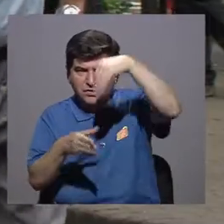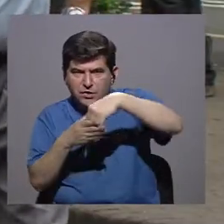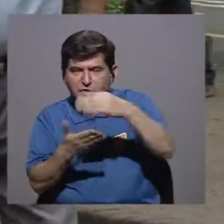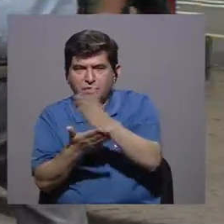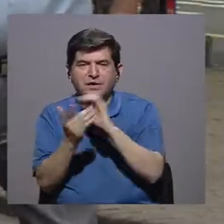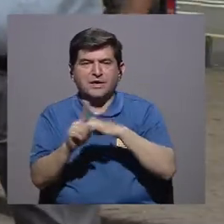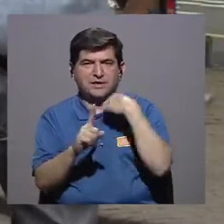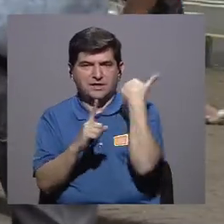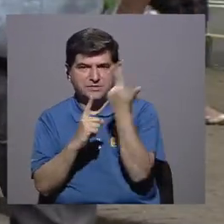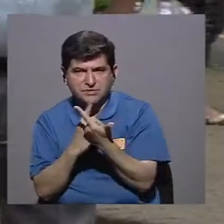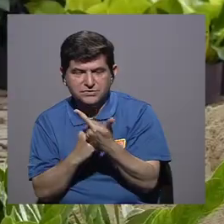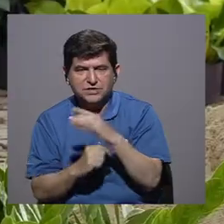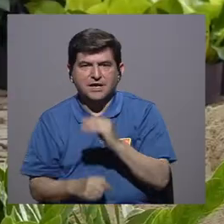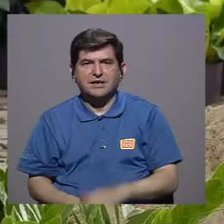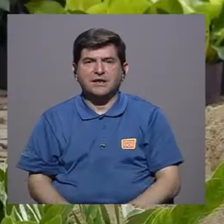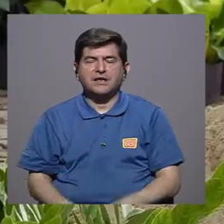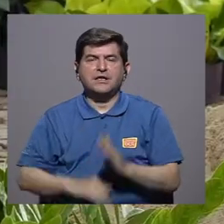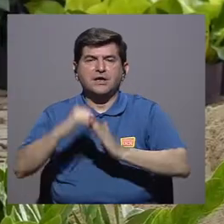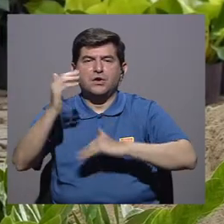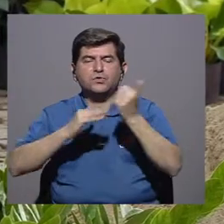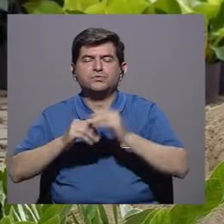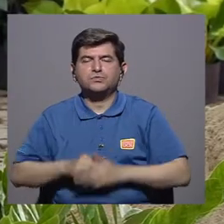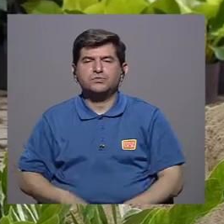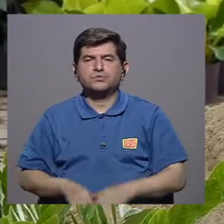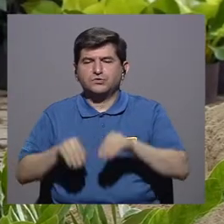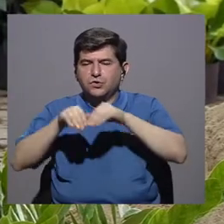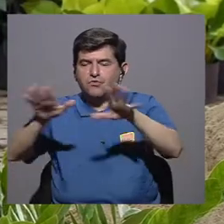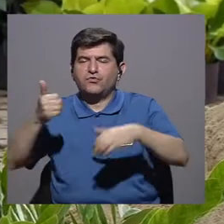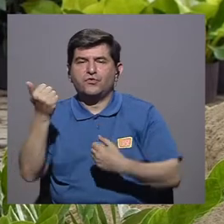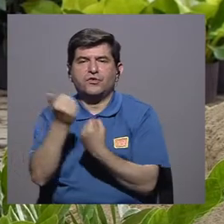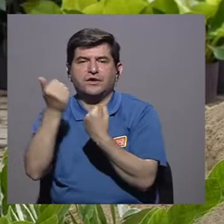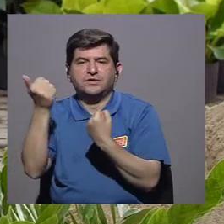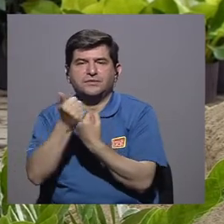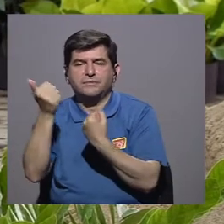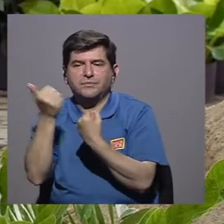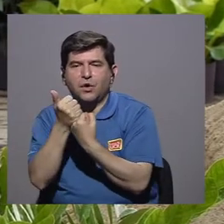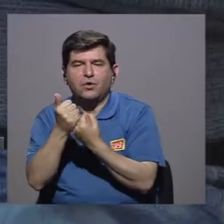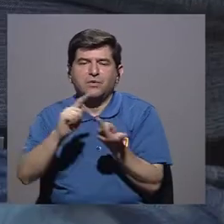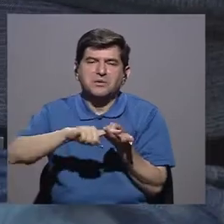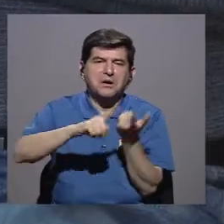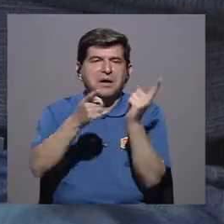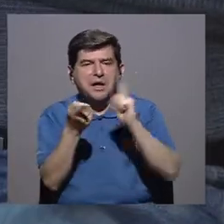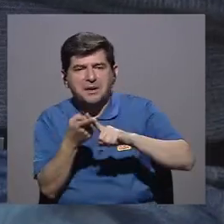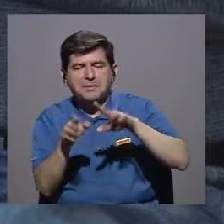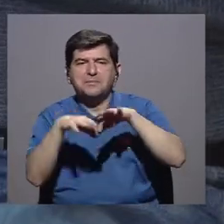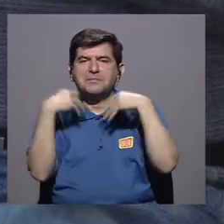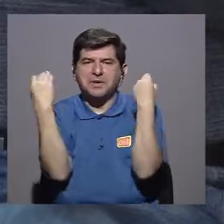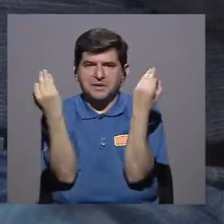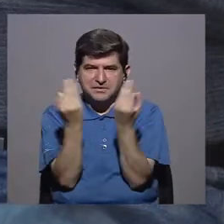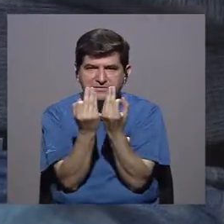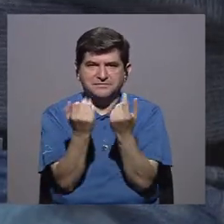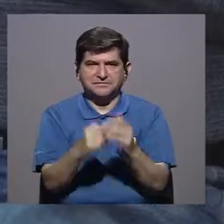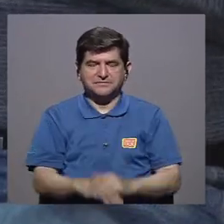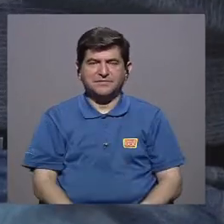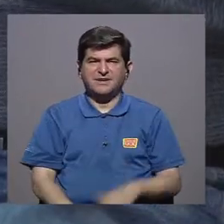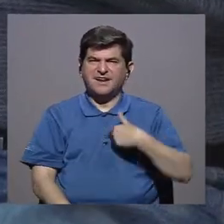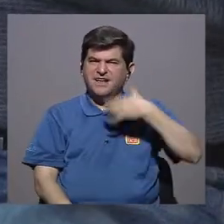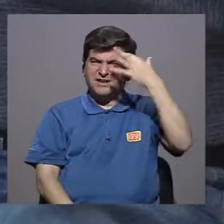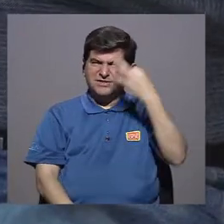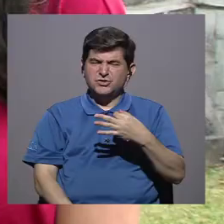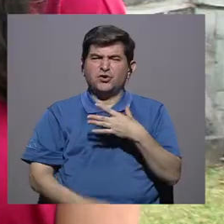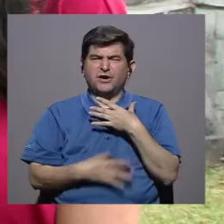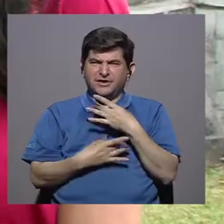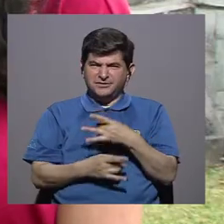aborde las partes sociales y la construcción de redes de apoyo de amigos y de familia y así.